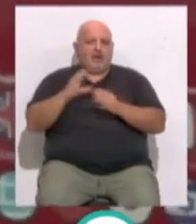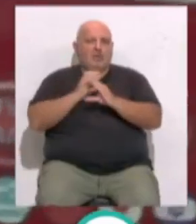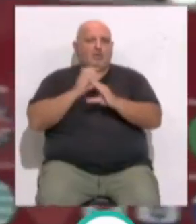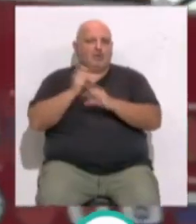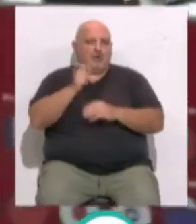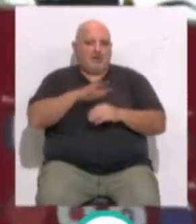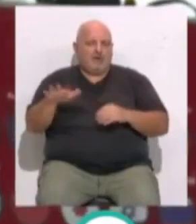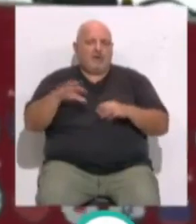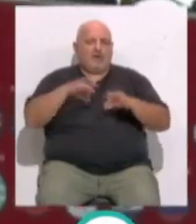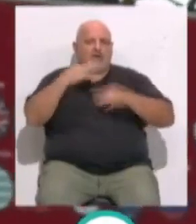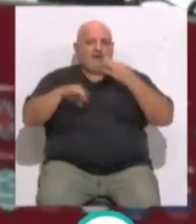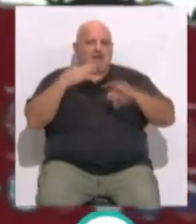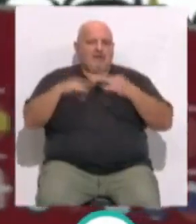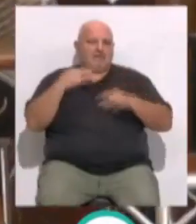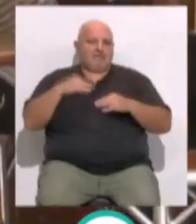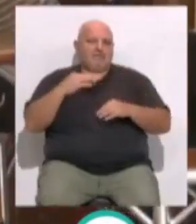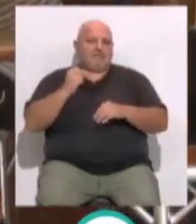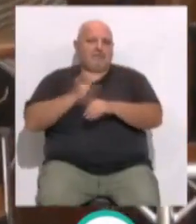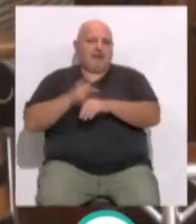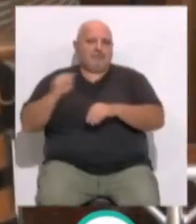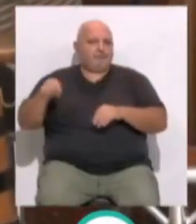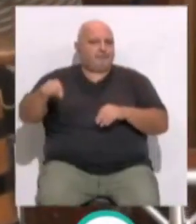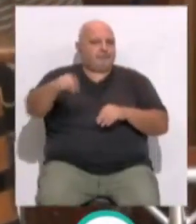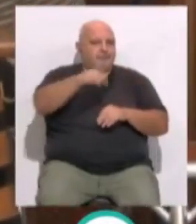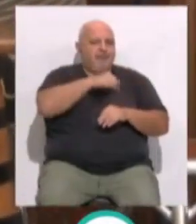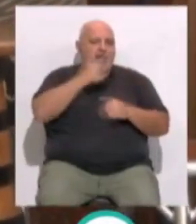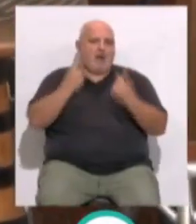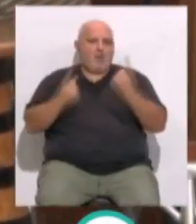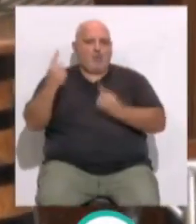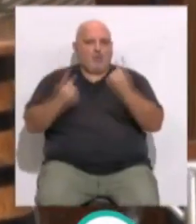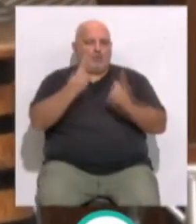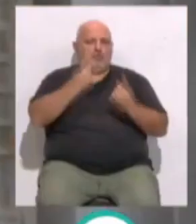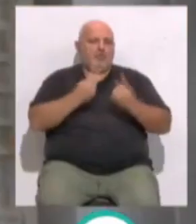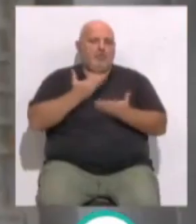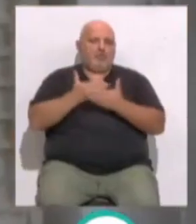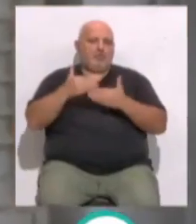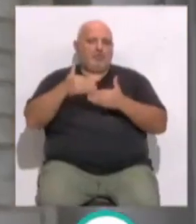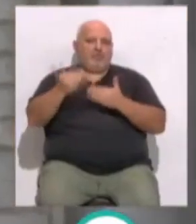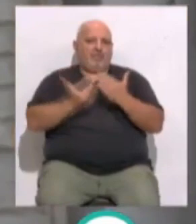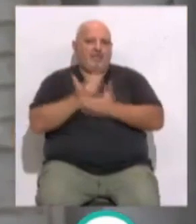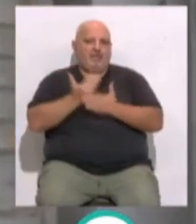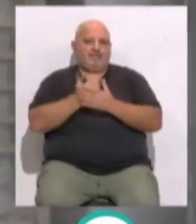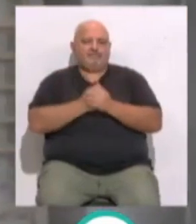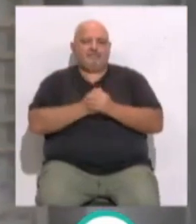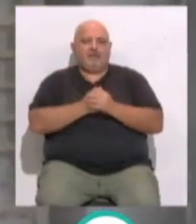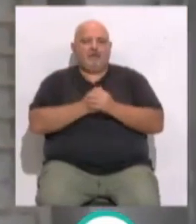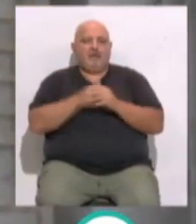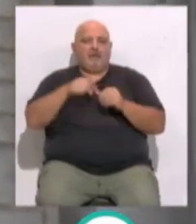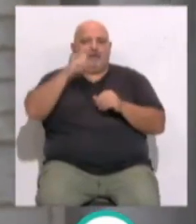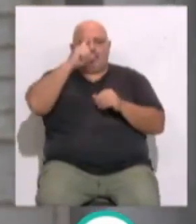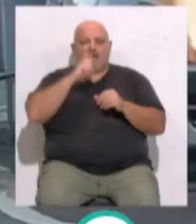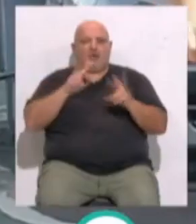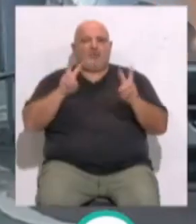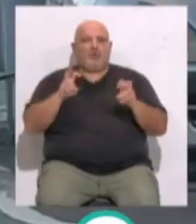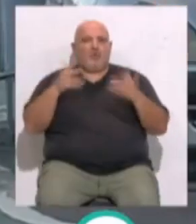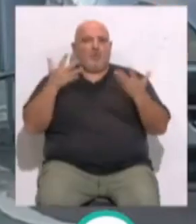turístico, degustaciones gastronómicas son solo algunas de las propuestas que se llevarán a cabo durante estos días. Este año, como